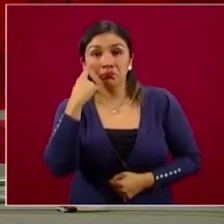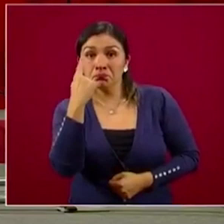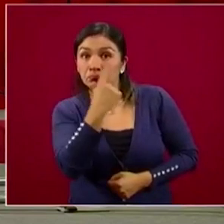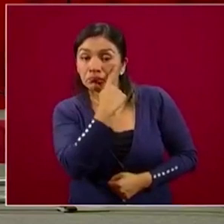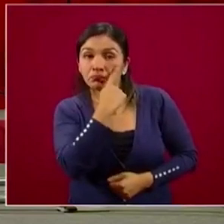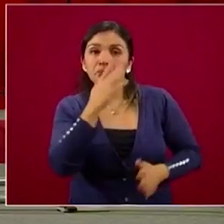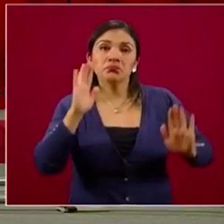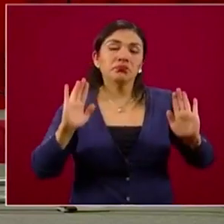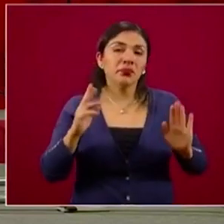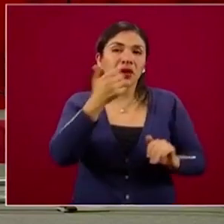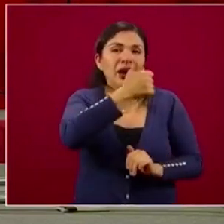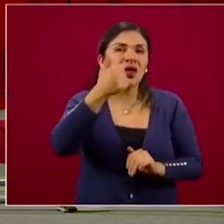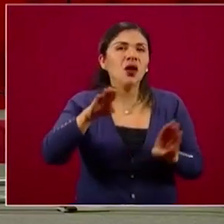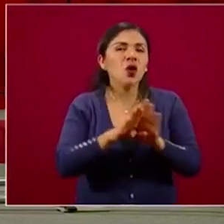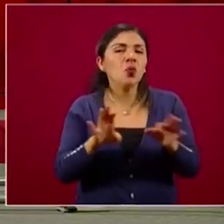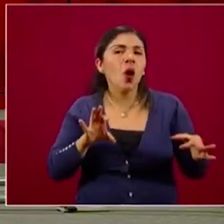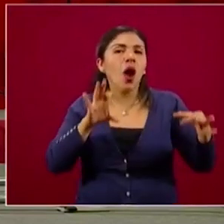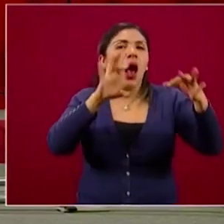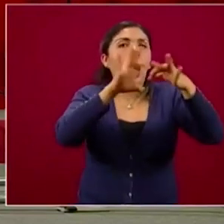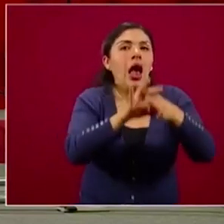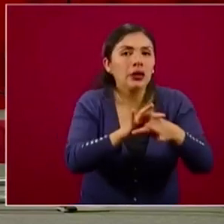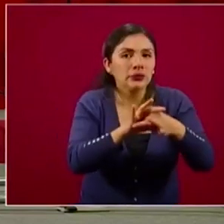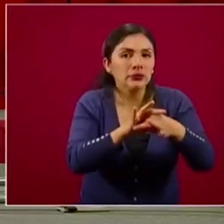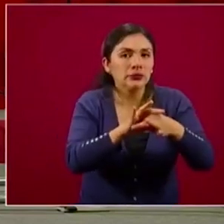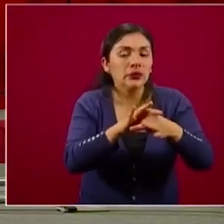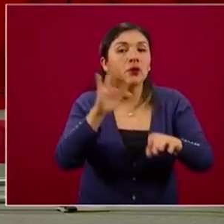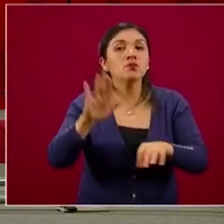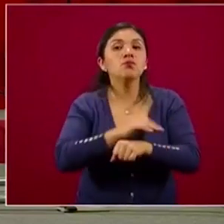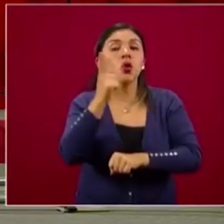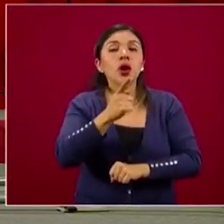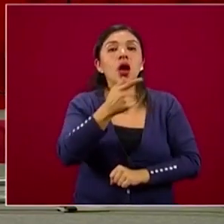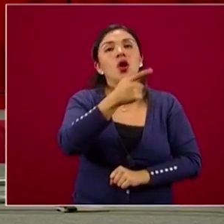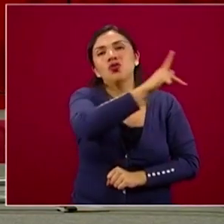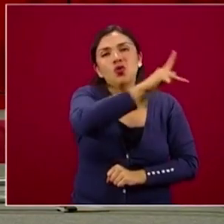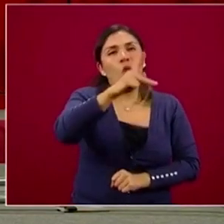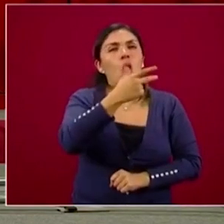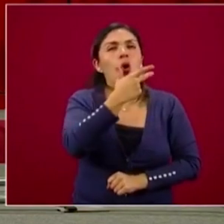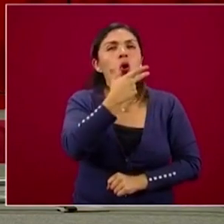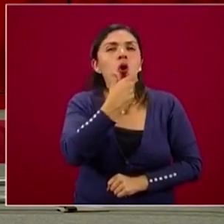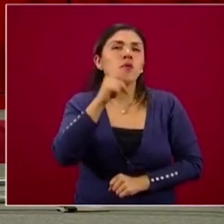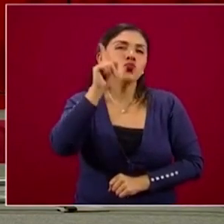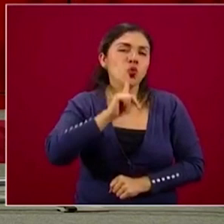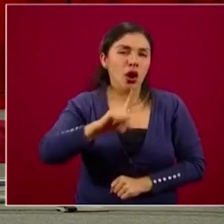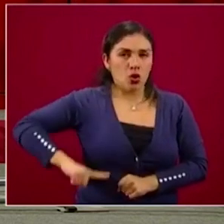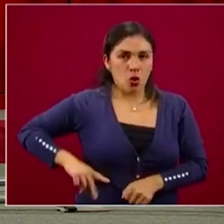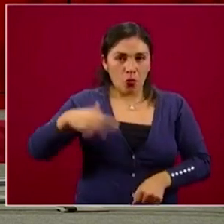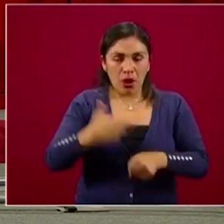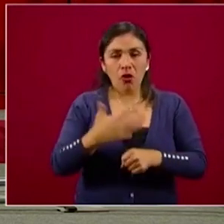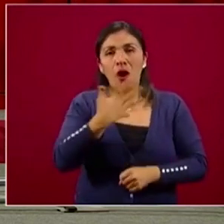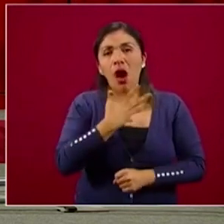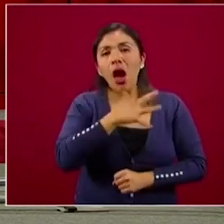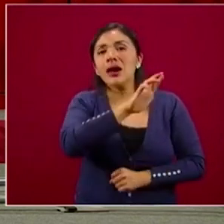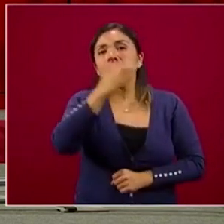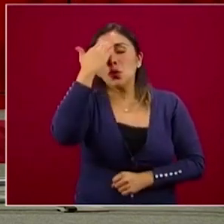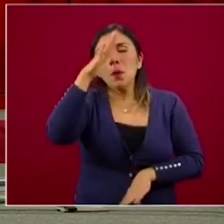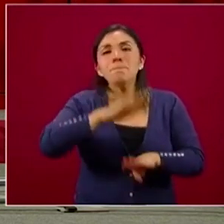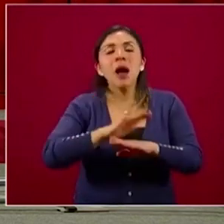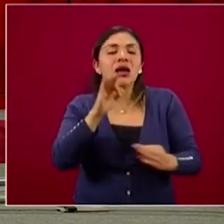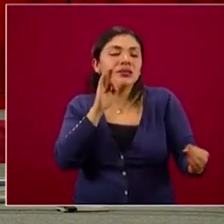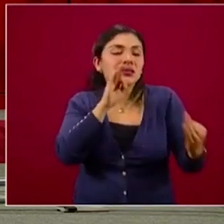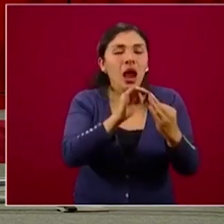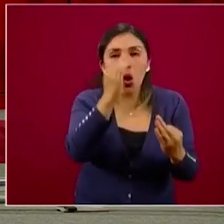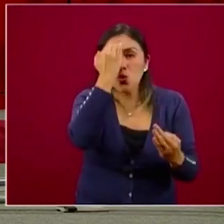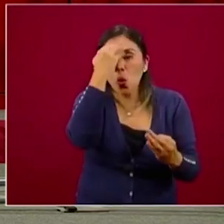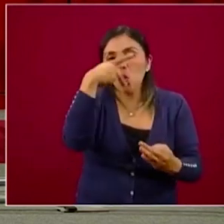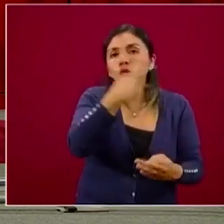complementarias, porque los y las gobernadoras tienen un reconocimiento más cercano a lo que